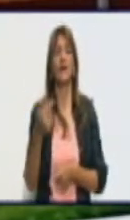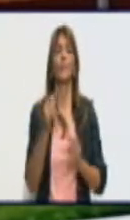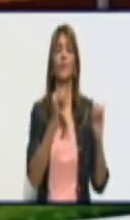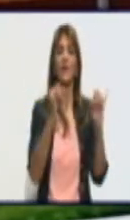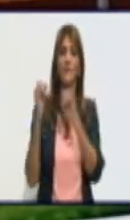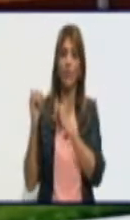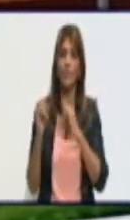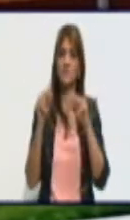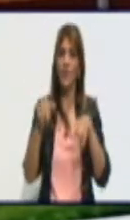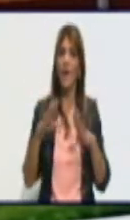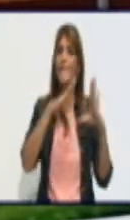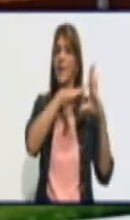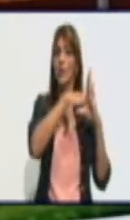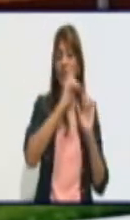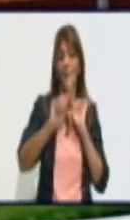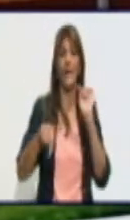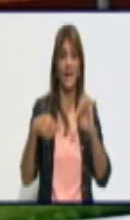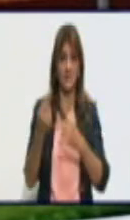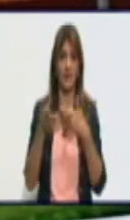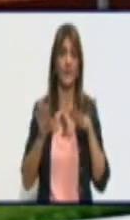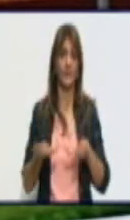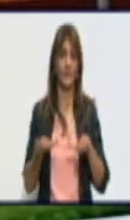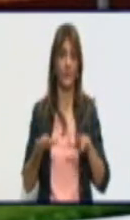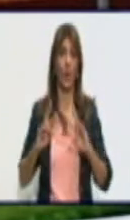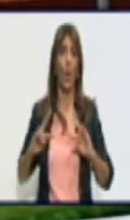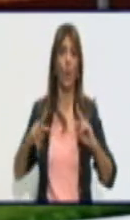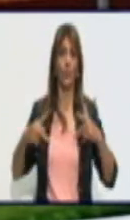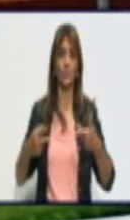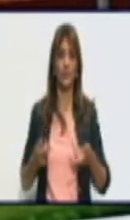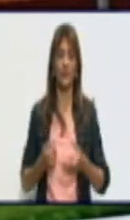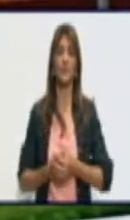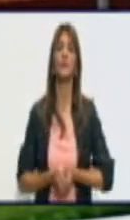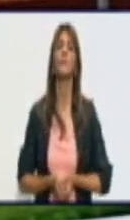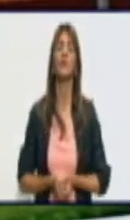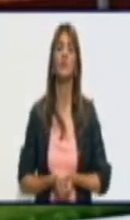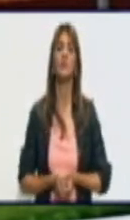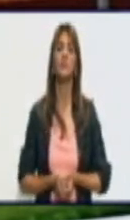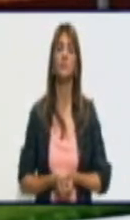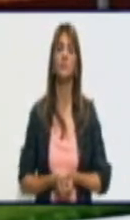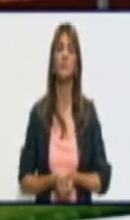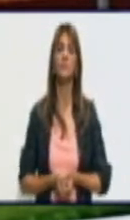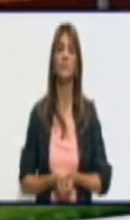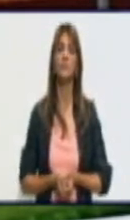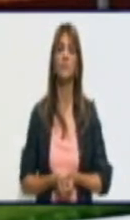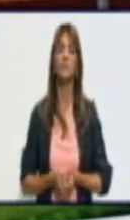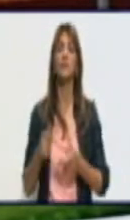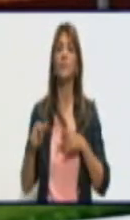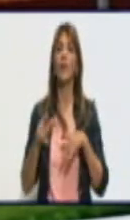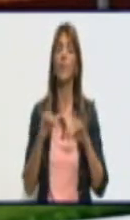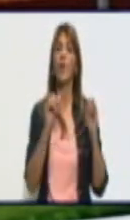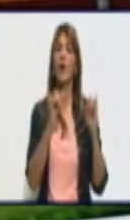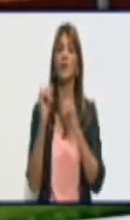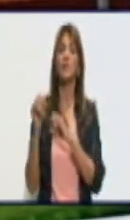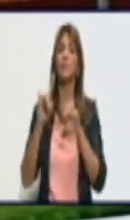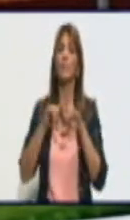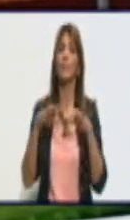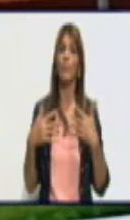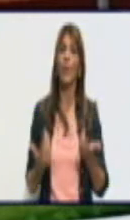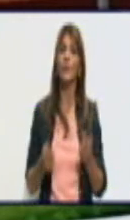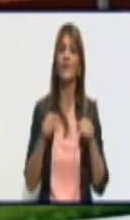Le estaremos esperando mañana y vamos a dar votos también desde aquí, porque nuestros electromédicos